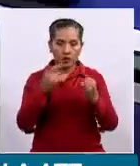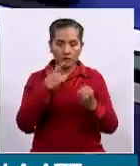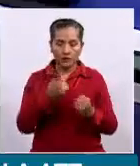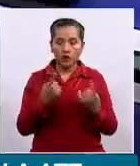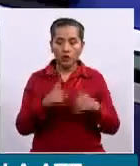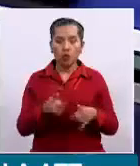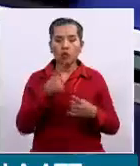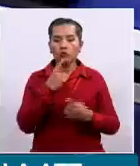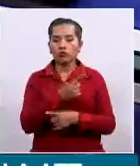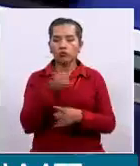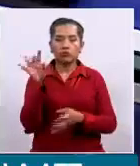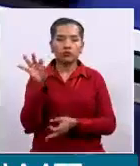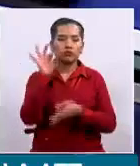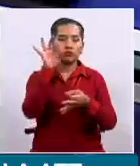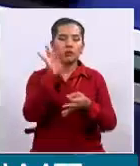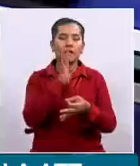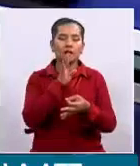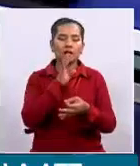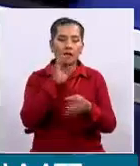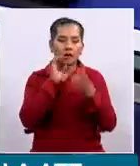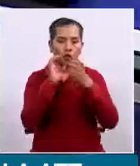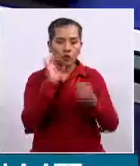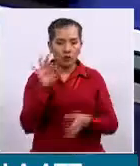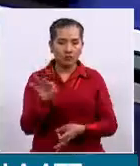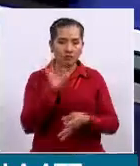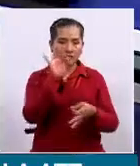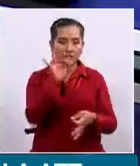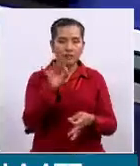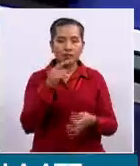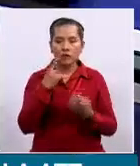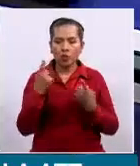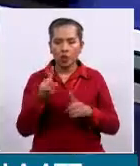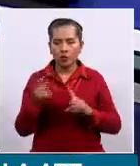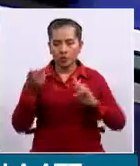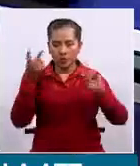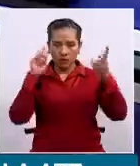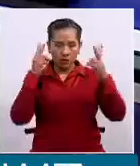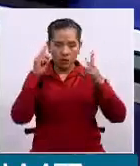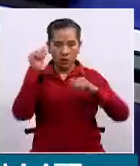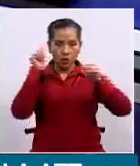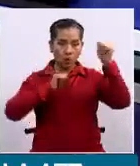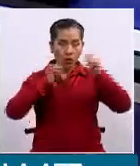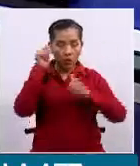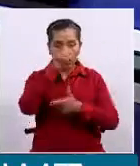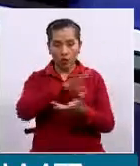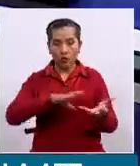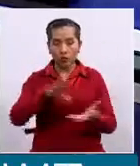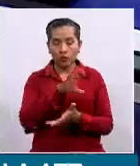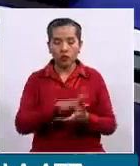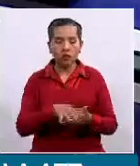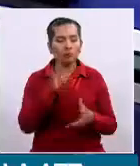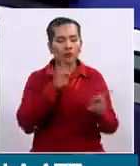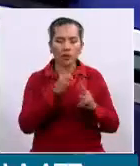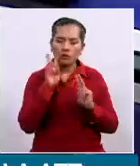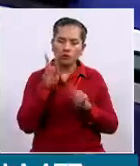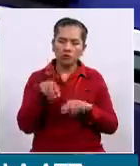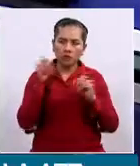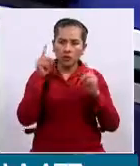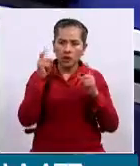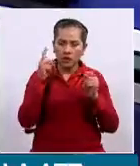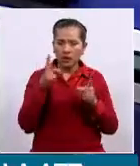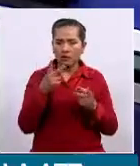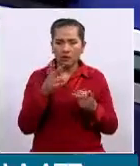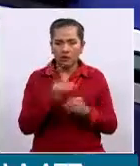comunicados tienen la tendencia especulativa, pueden generar en la opinión pública